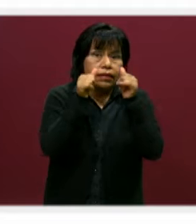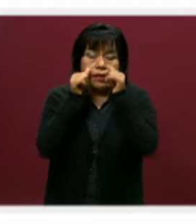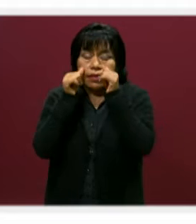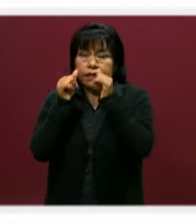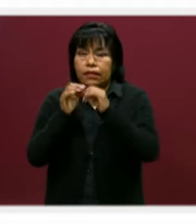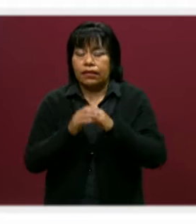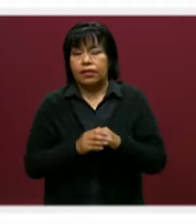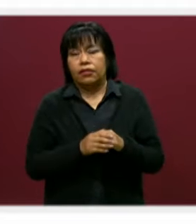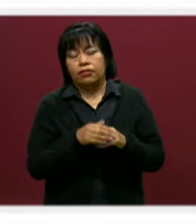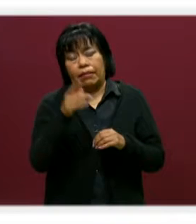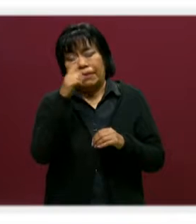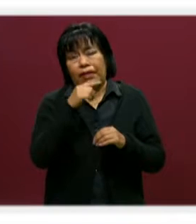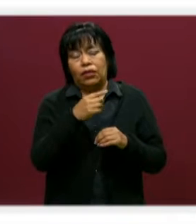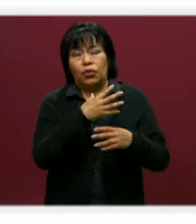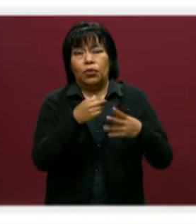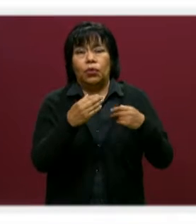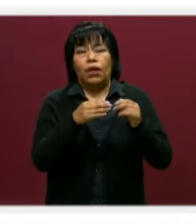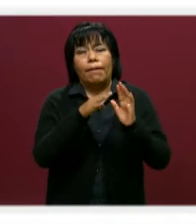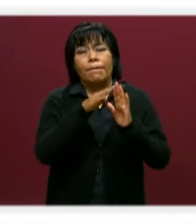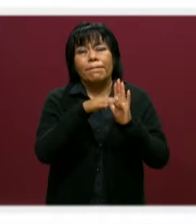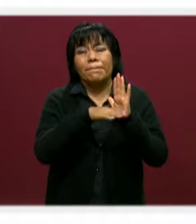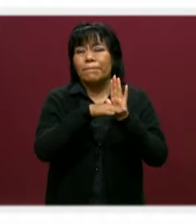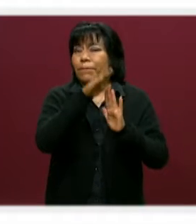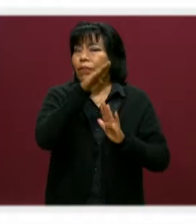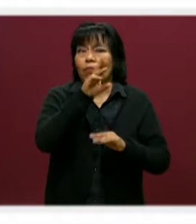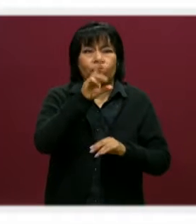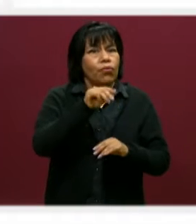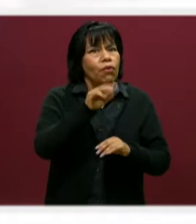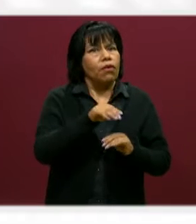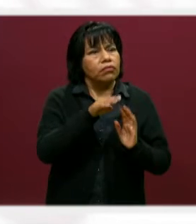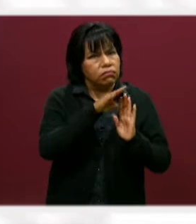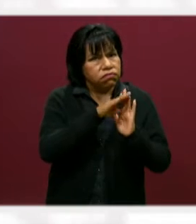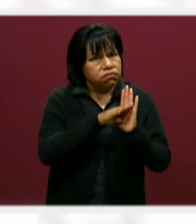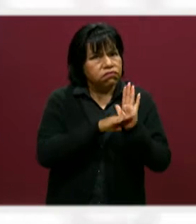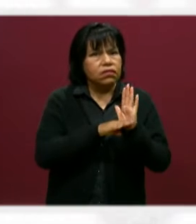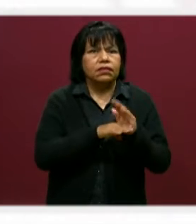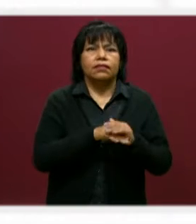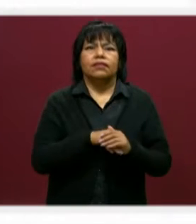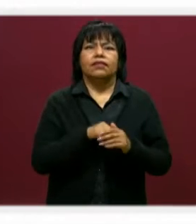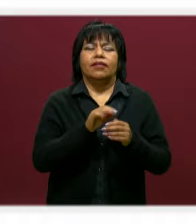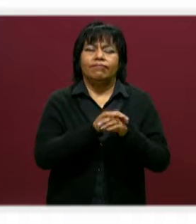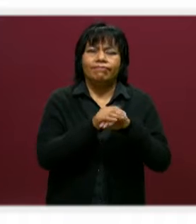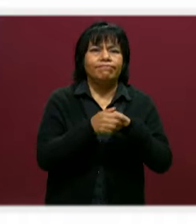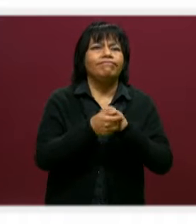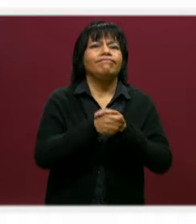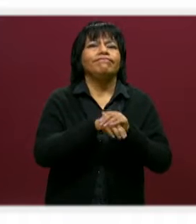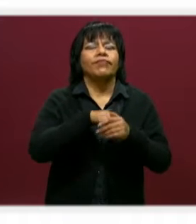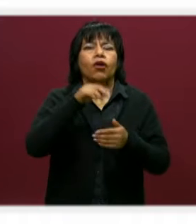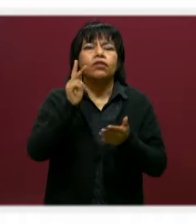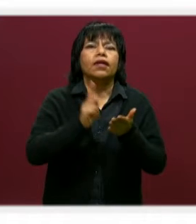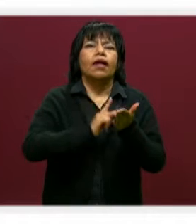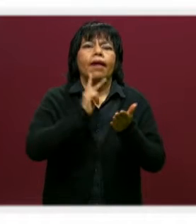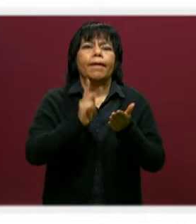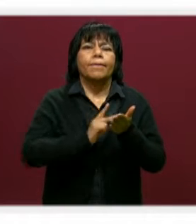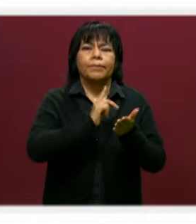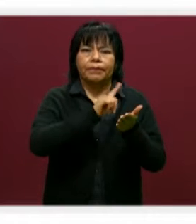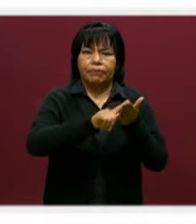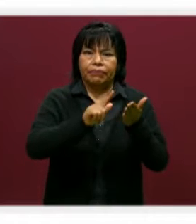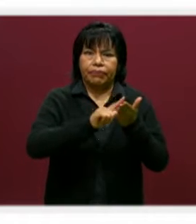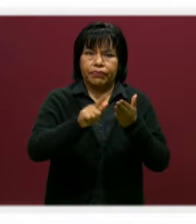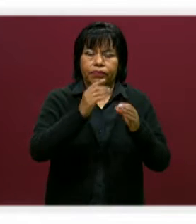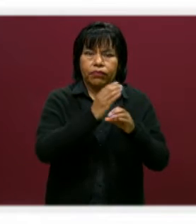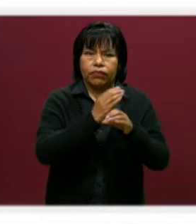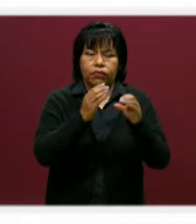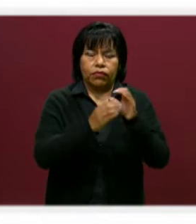contagios no vayan subiendo. ¿Cómo lo podemos hacer? Haciendo estas cinco acciones. Lavándonos las manos, desinfectando y limpiando objetos y